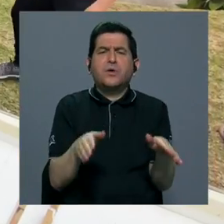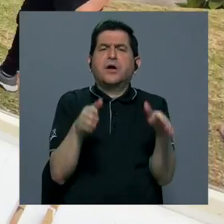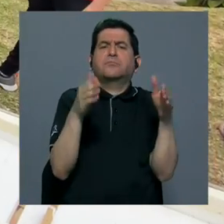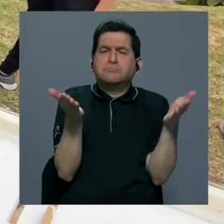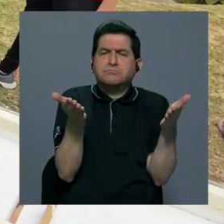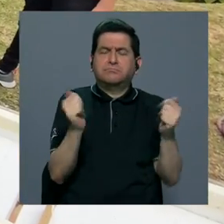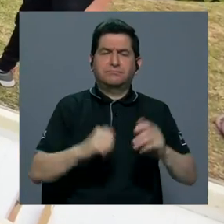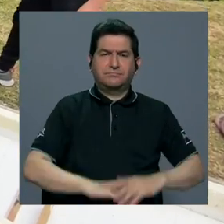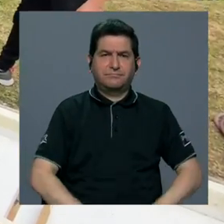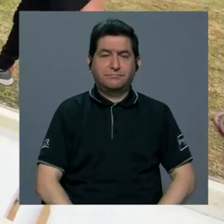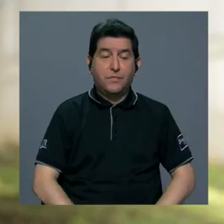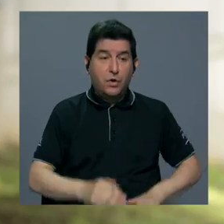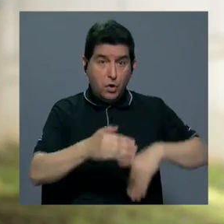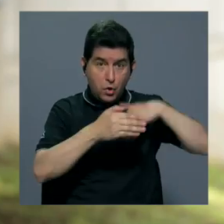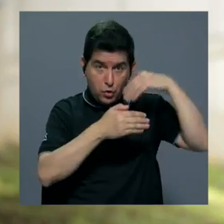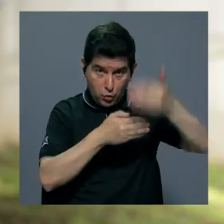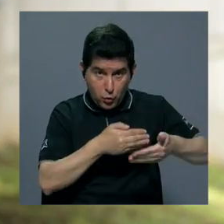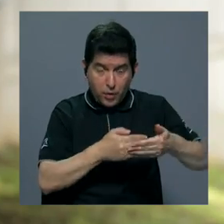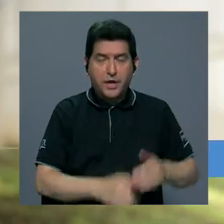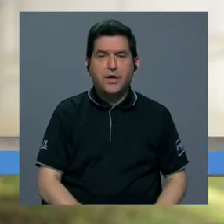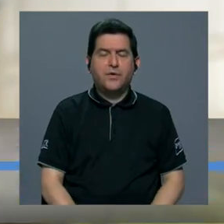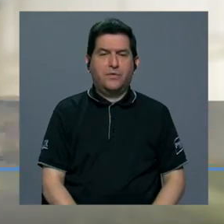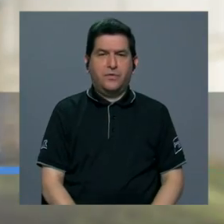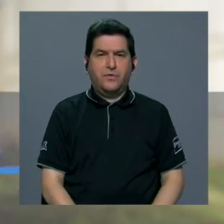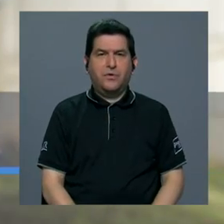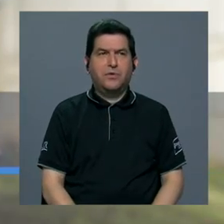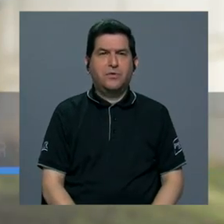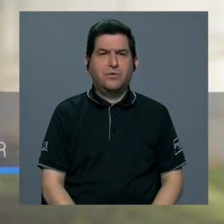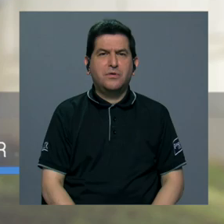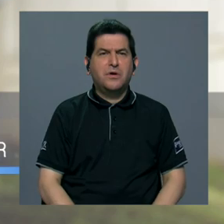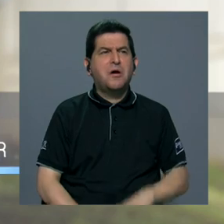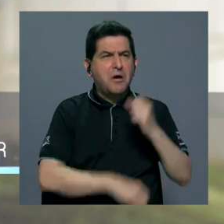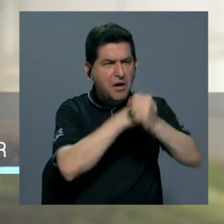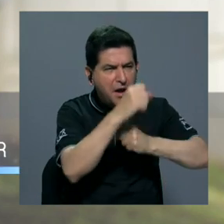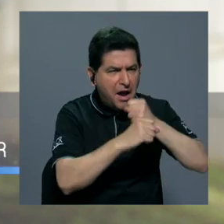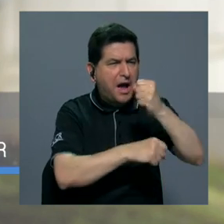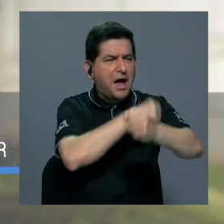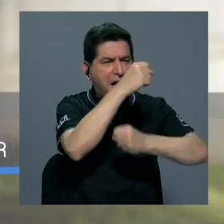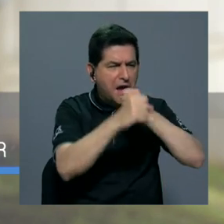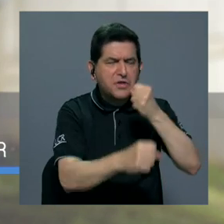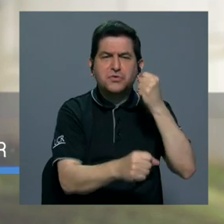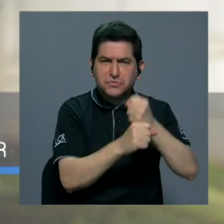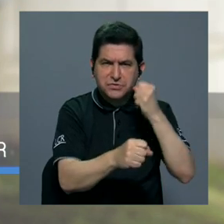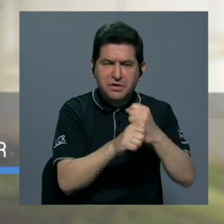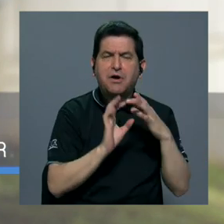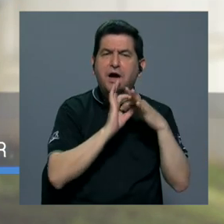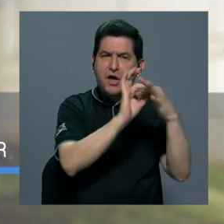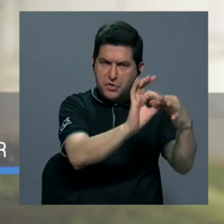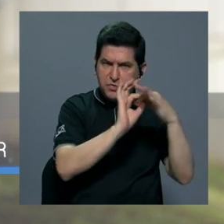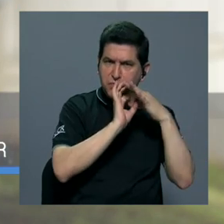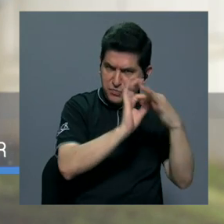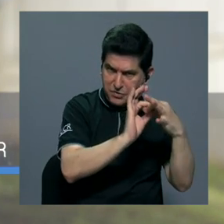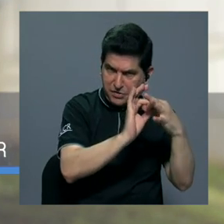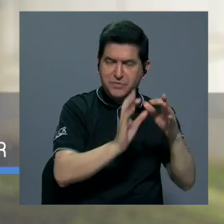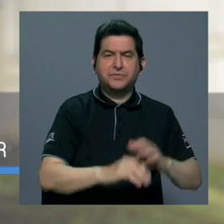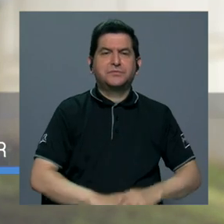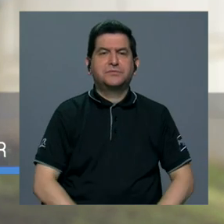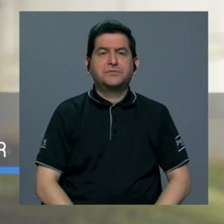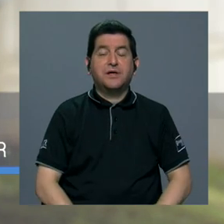comunidades. Después de un par de años de trabajar en conjunto